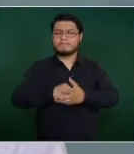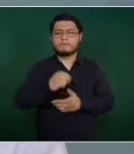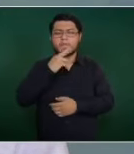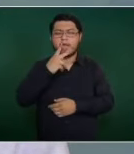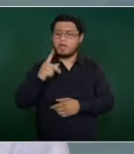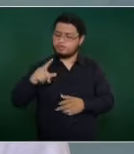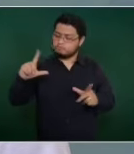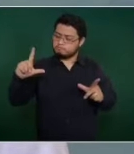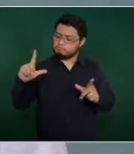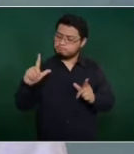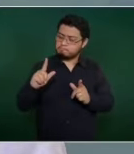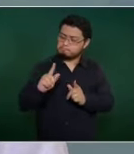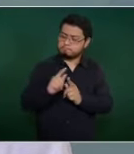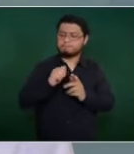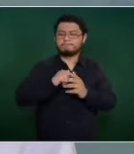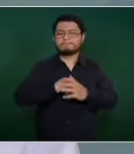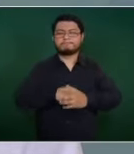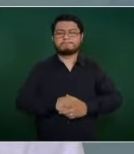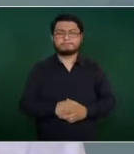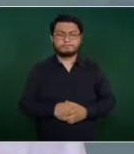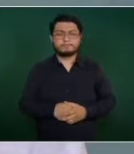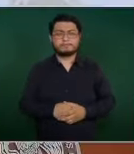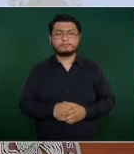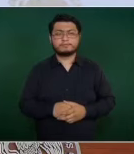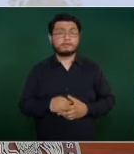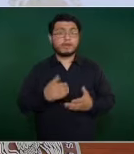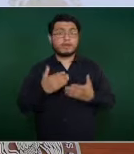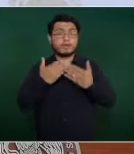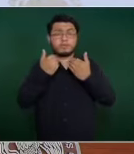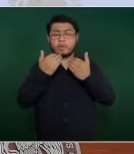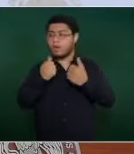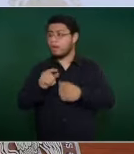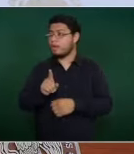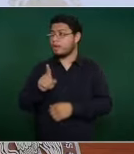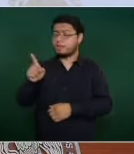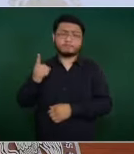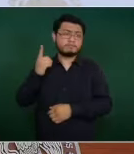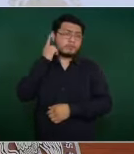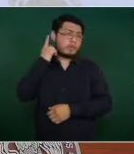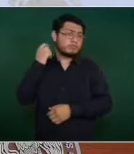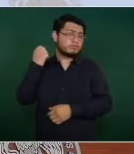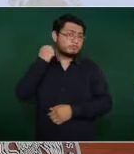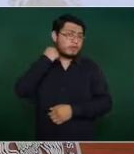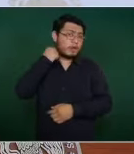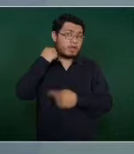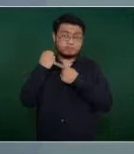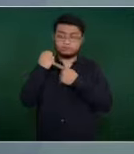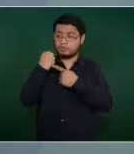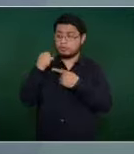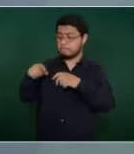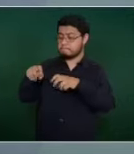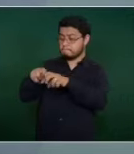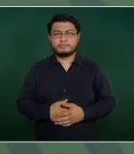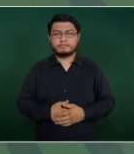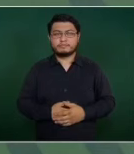que no haya diputados ni senadores plurinominales.